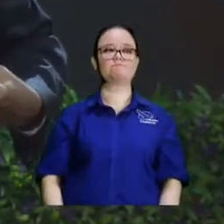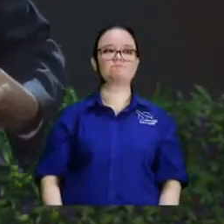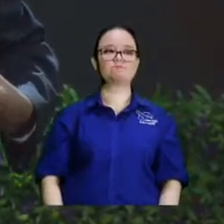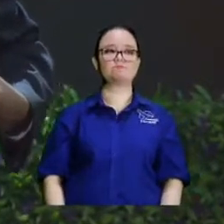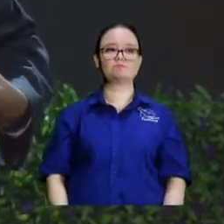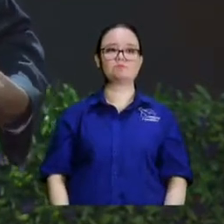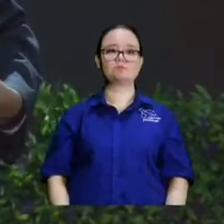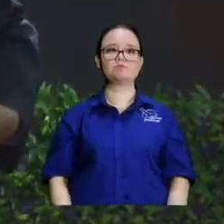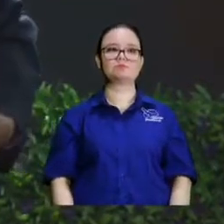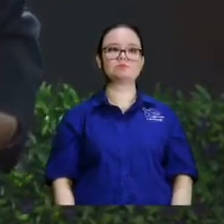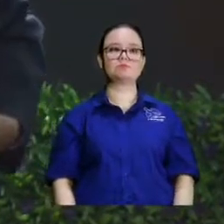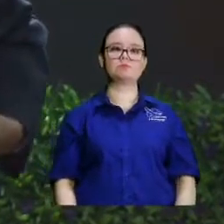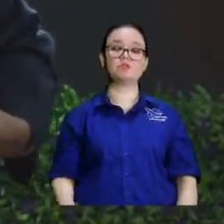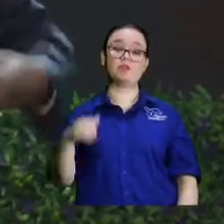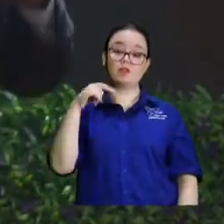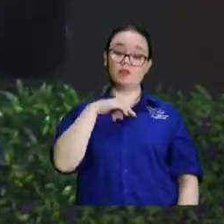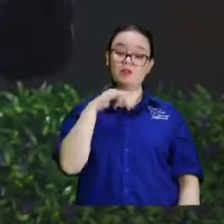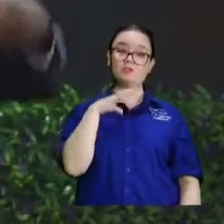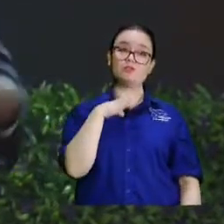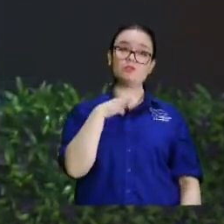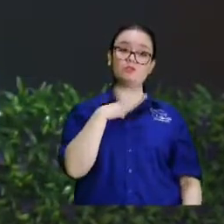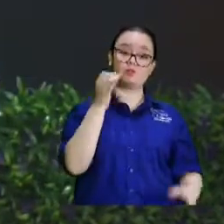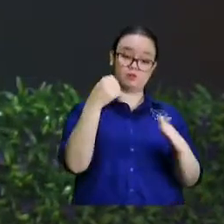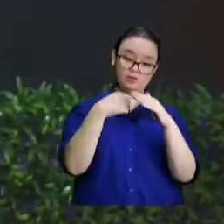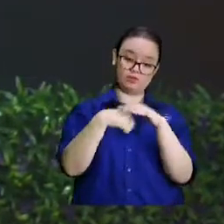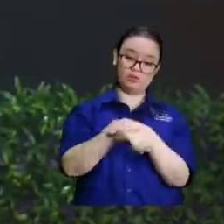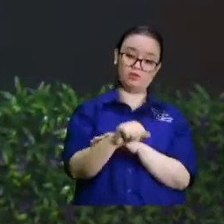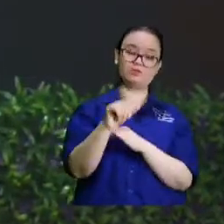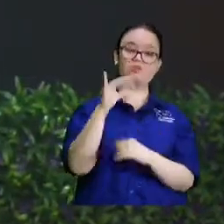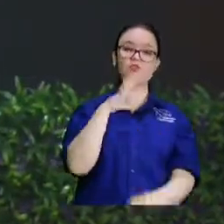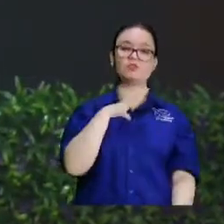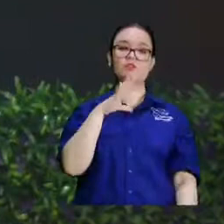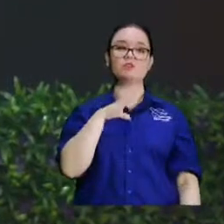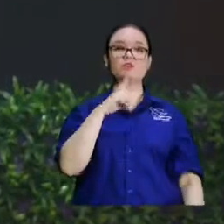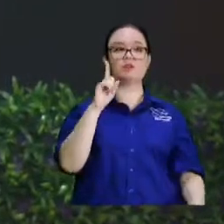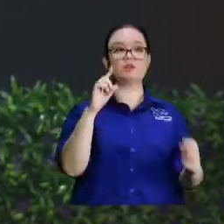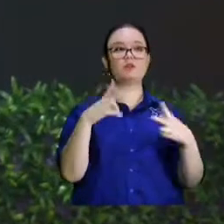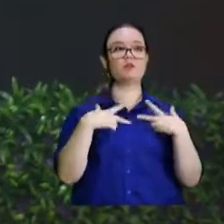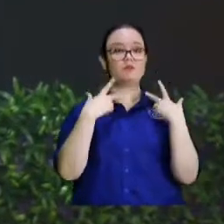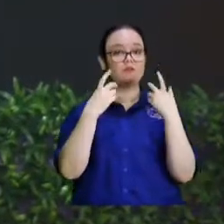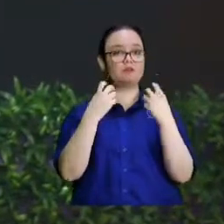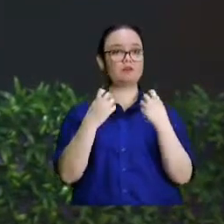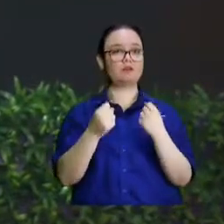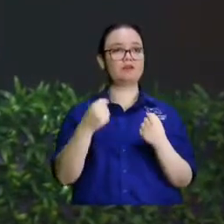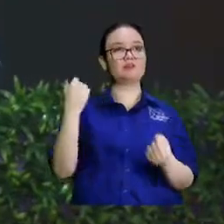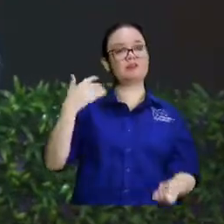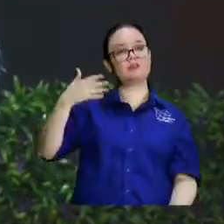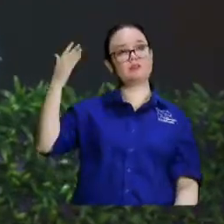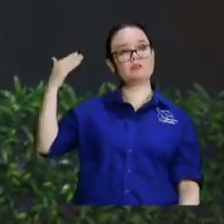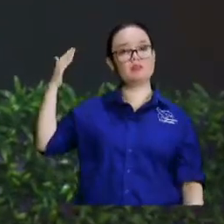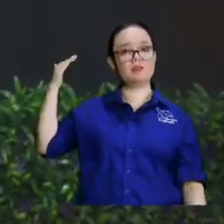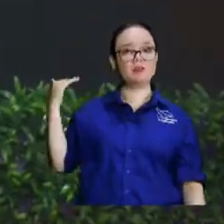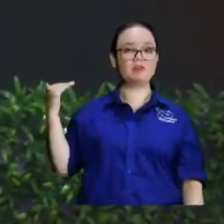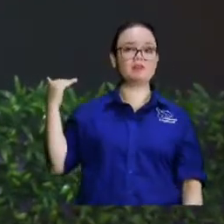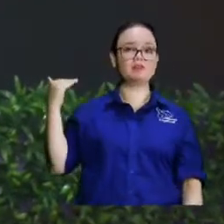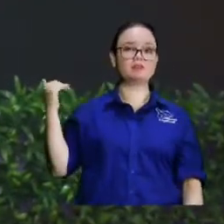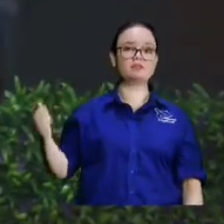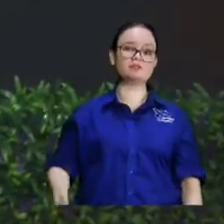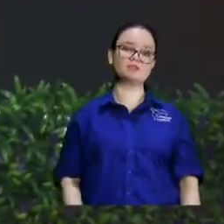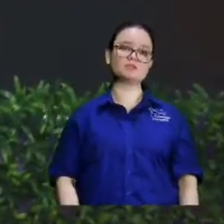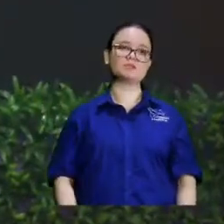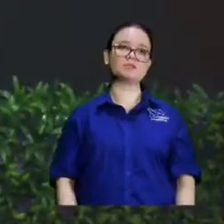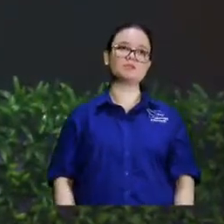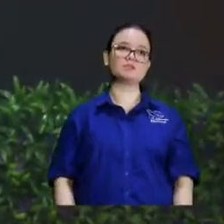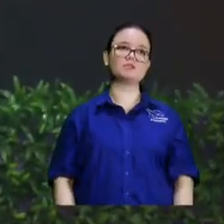y les engendraron hijos y estos vinieron a ser los valientes de la antigüedad pero en el hebreo dice giborim